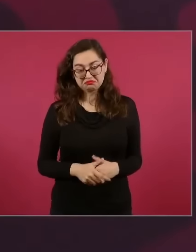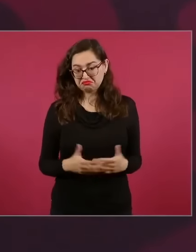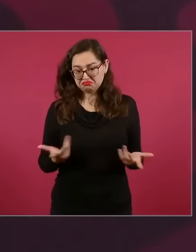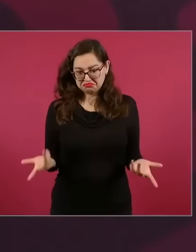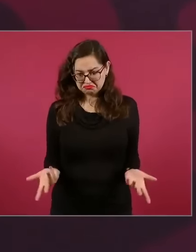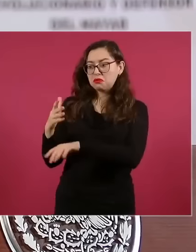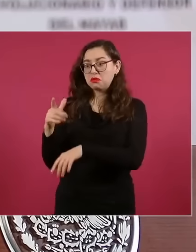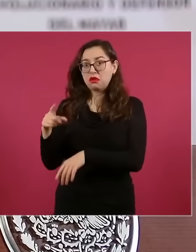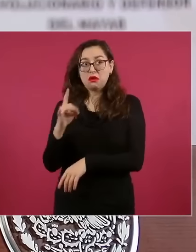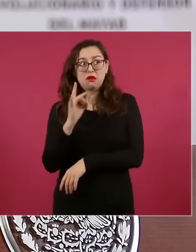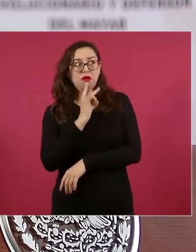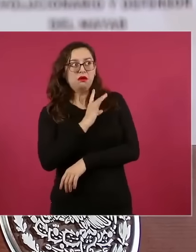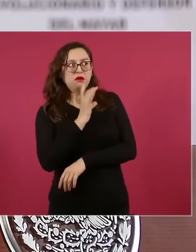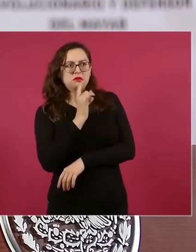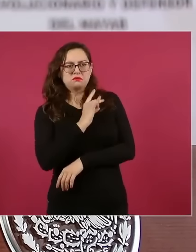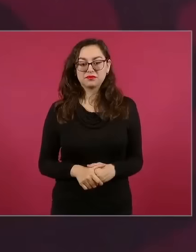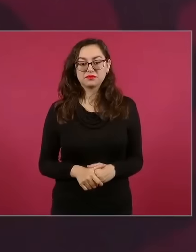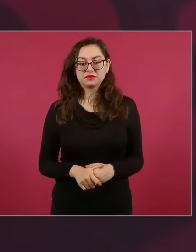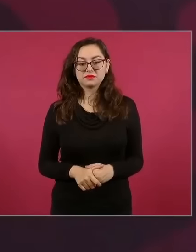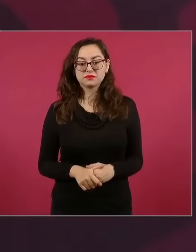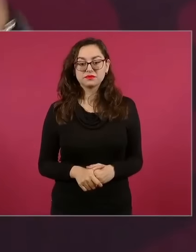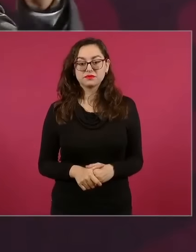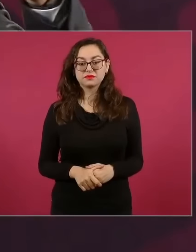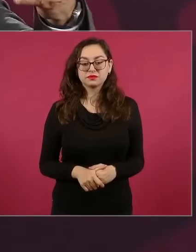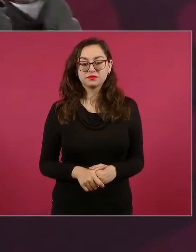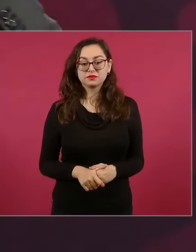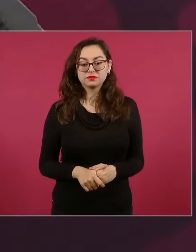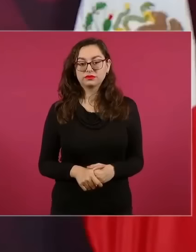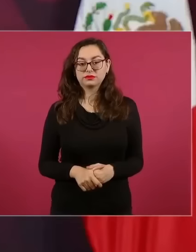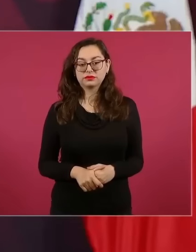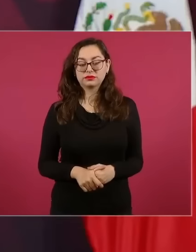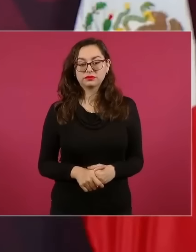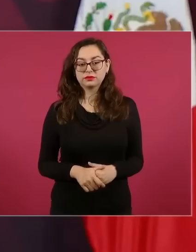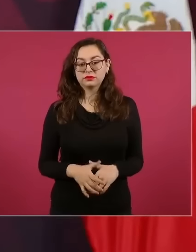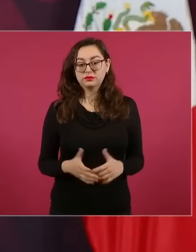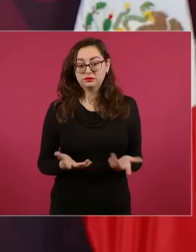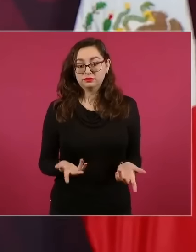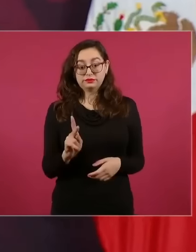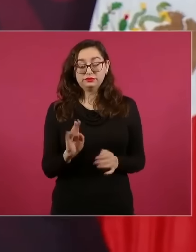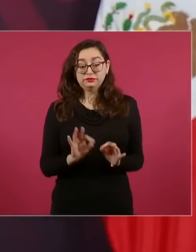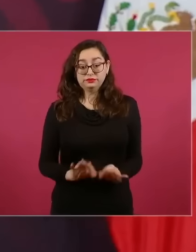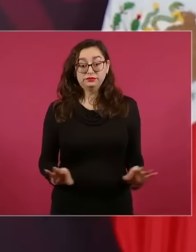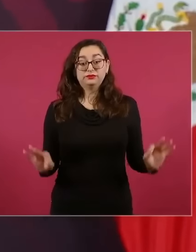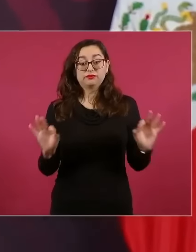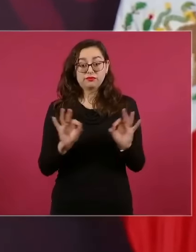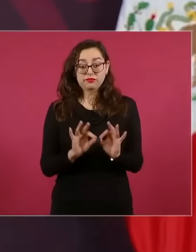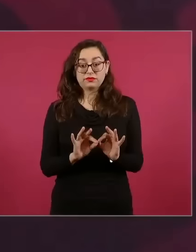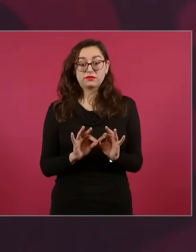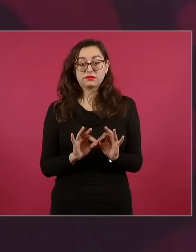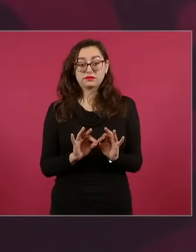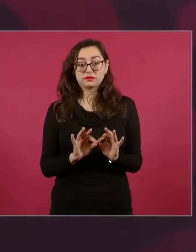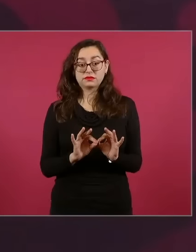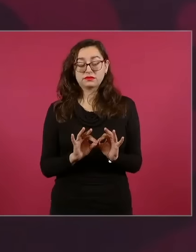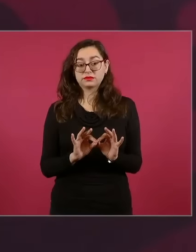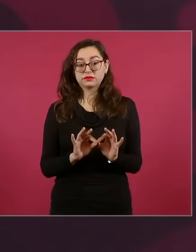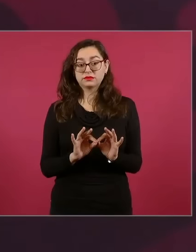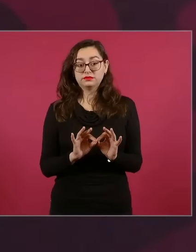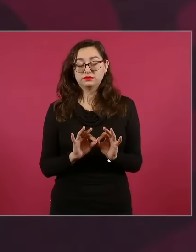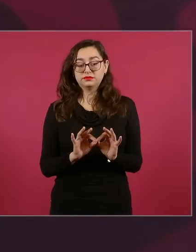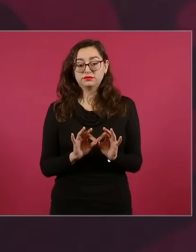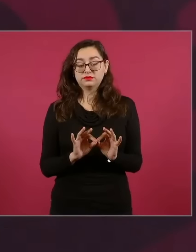hay represión de ningún tipo nada más es que tomen en cuenta de que ya